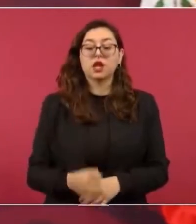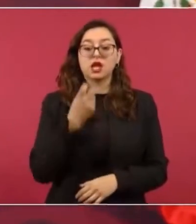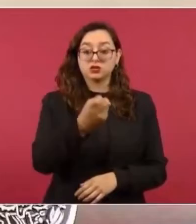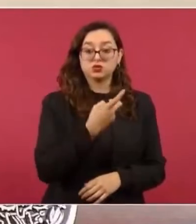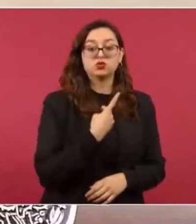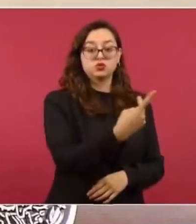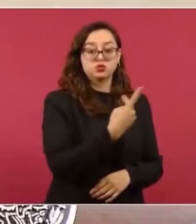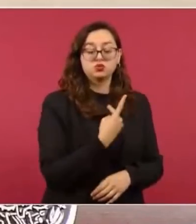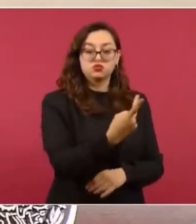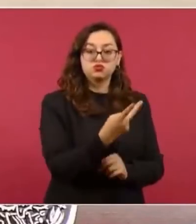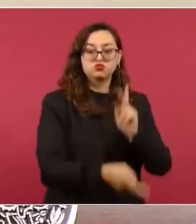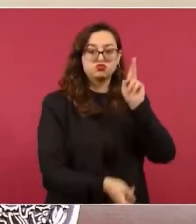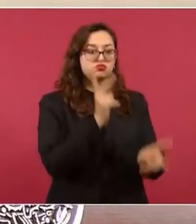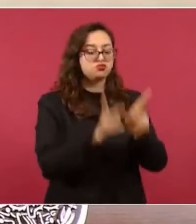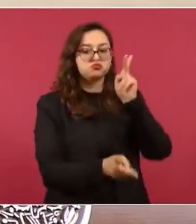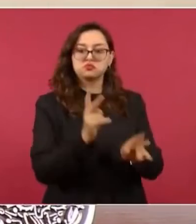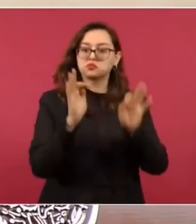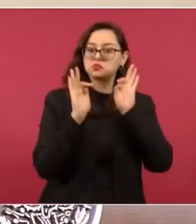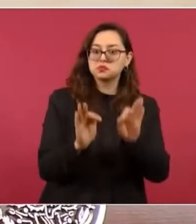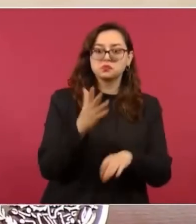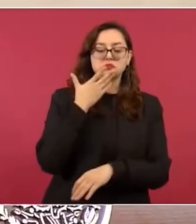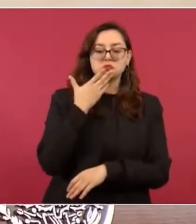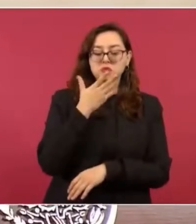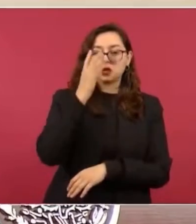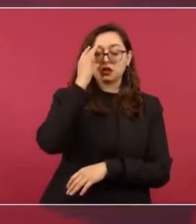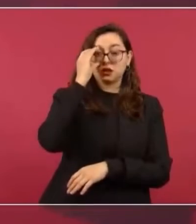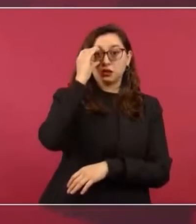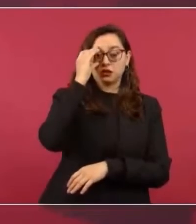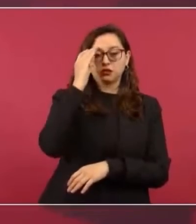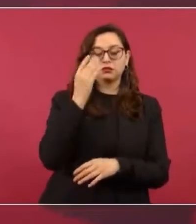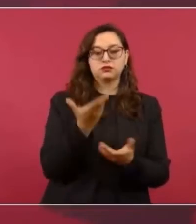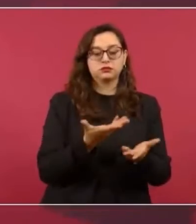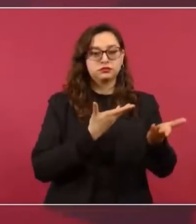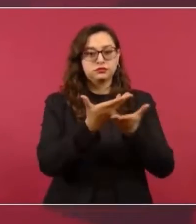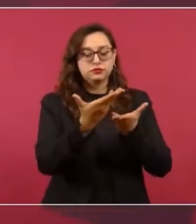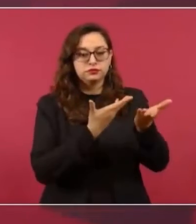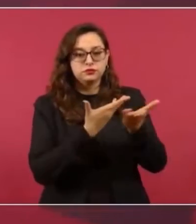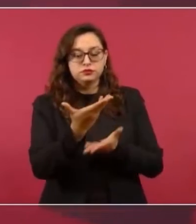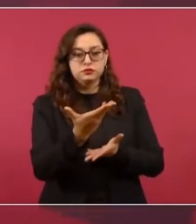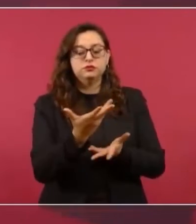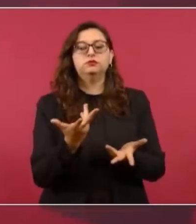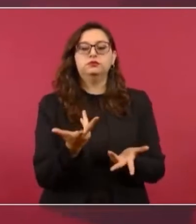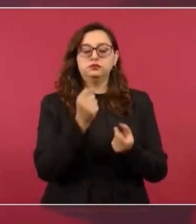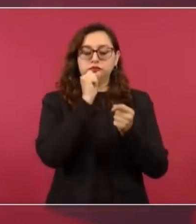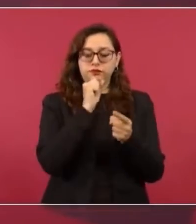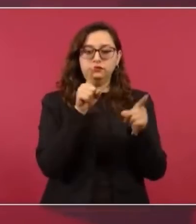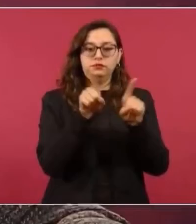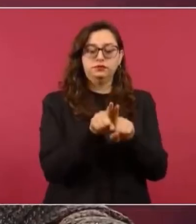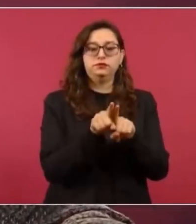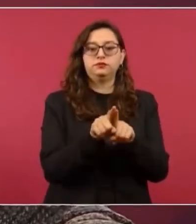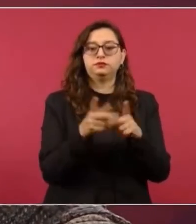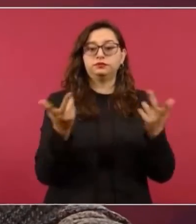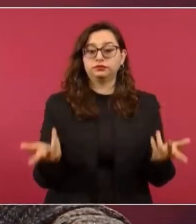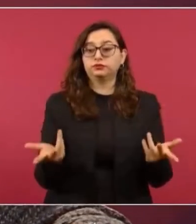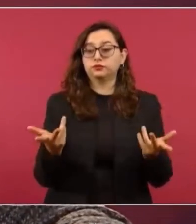Estamos también insistiendo en que se regularice la situación de millones